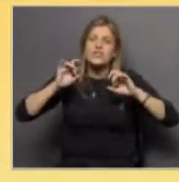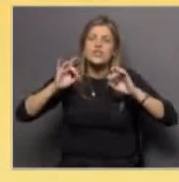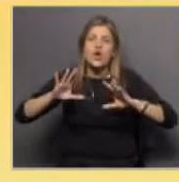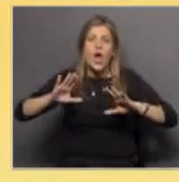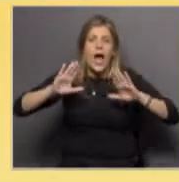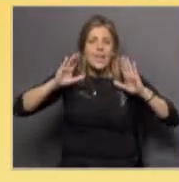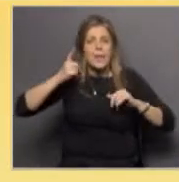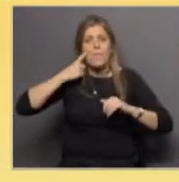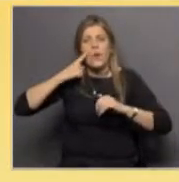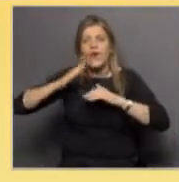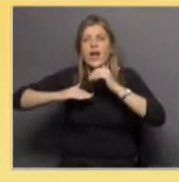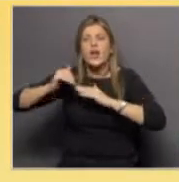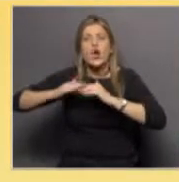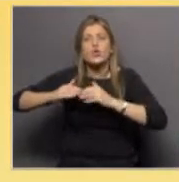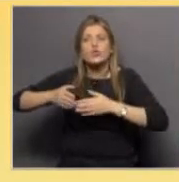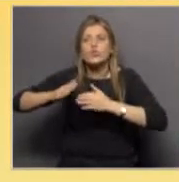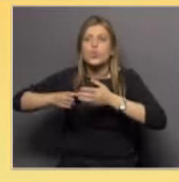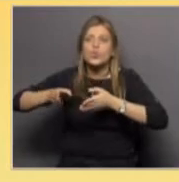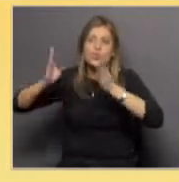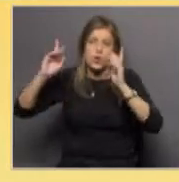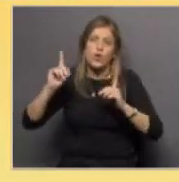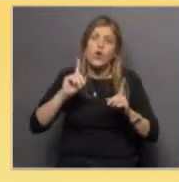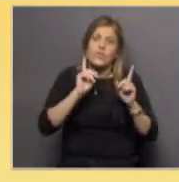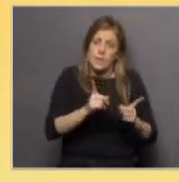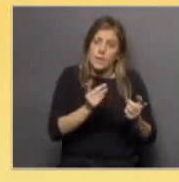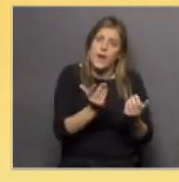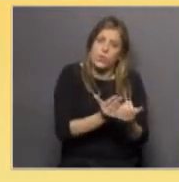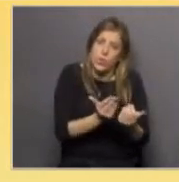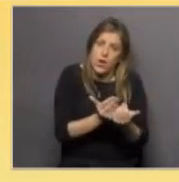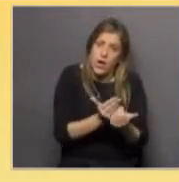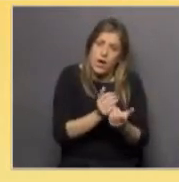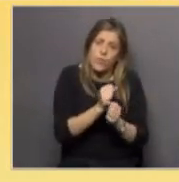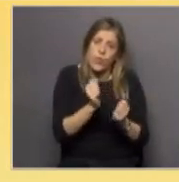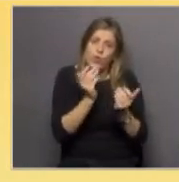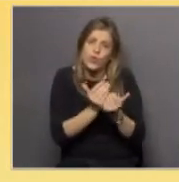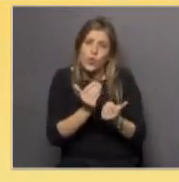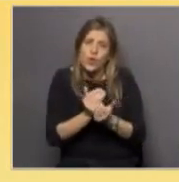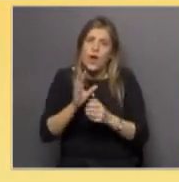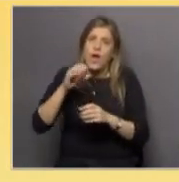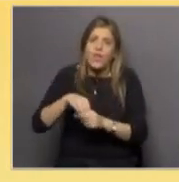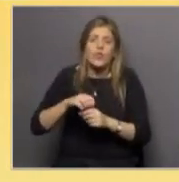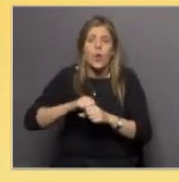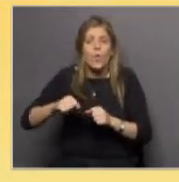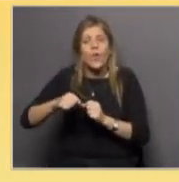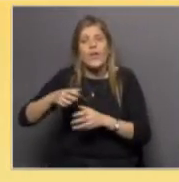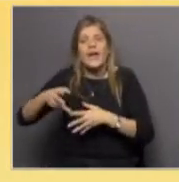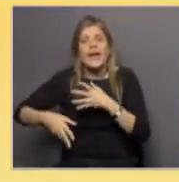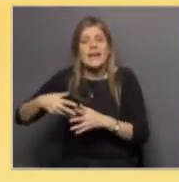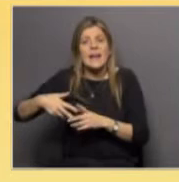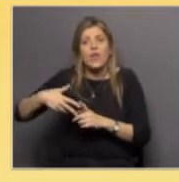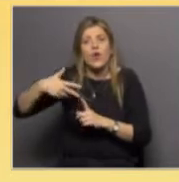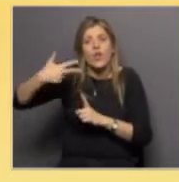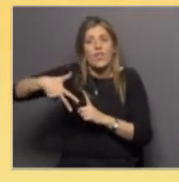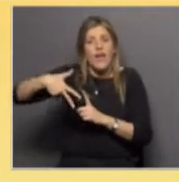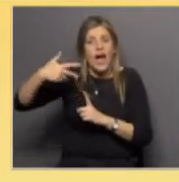sino que también sirve para estudiar determinado lugar si se puede instalar un aerogenerador o también en